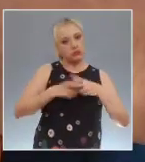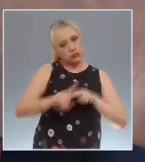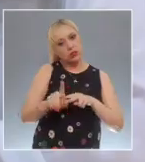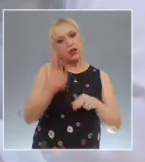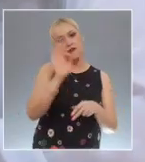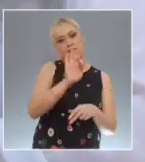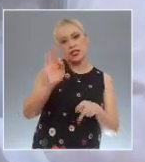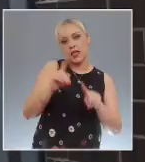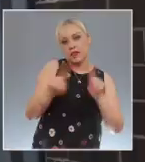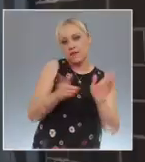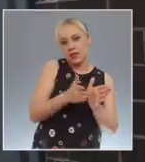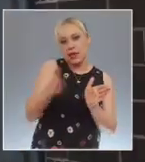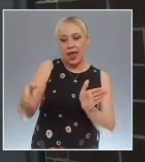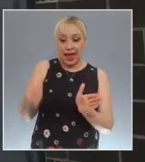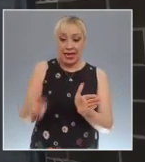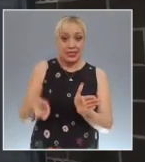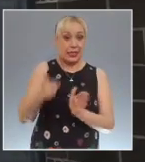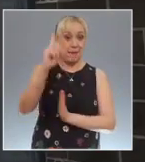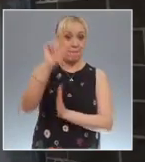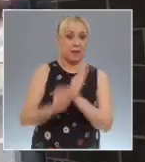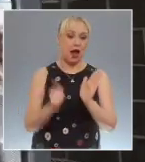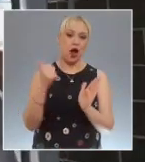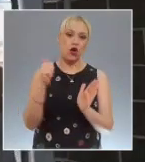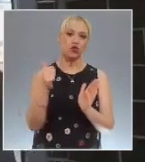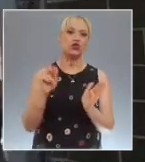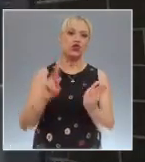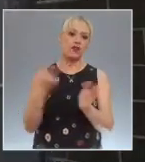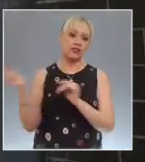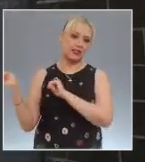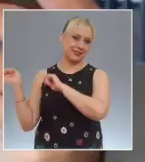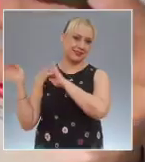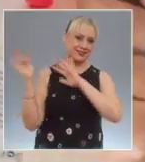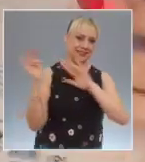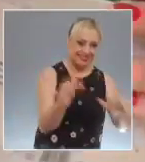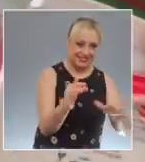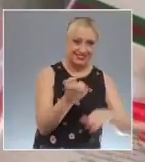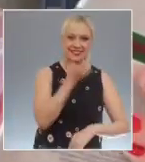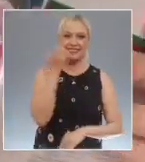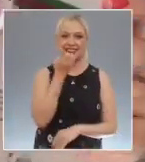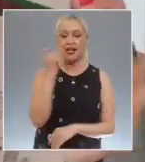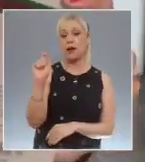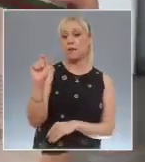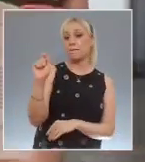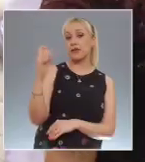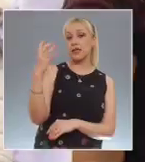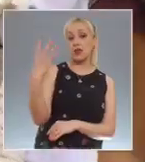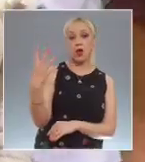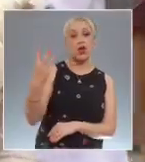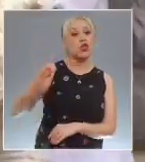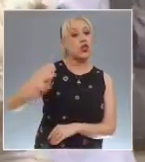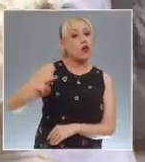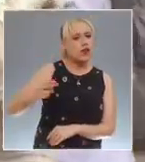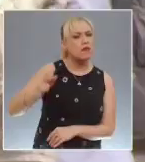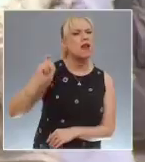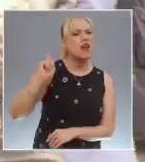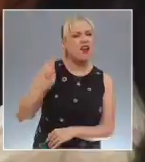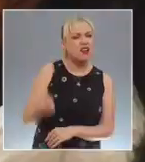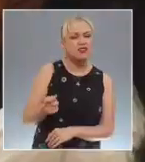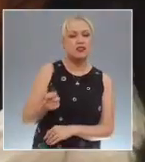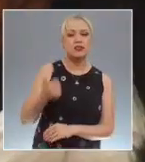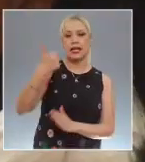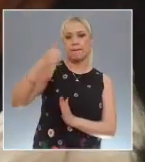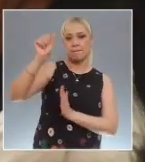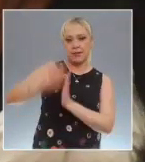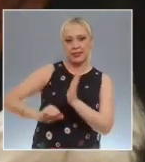este mes. En el actual ciclo escolar concluirá el próximo 24 de noviembre para la modalidad semestral y el 20 de mayo